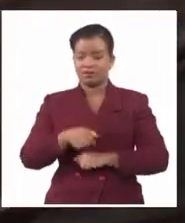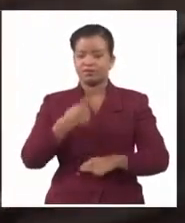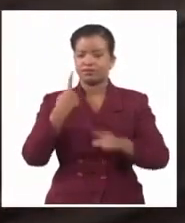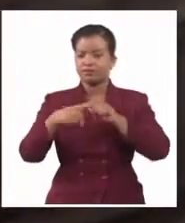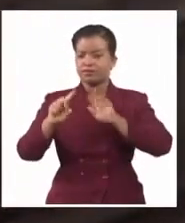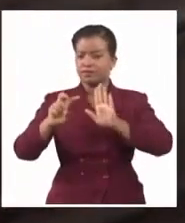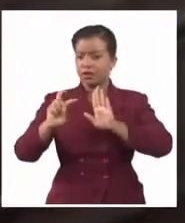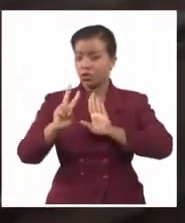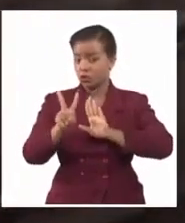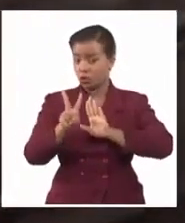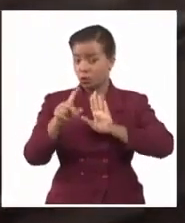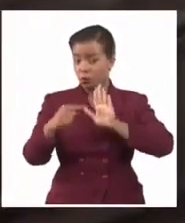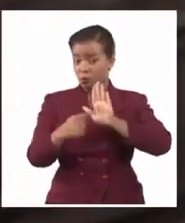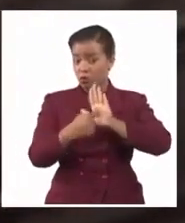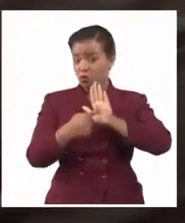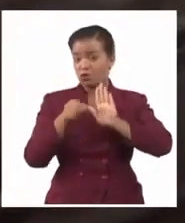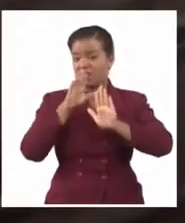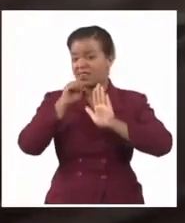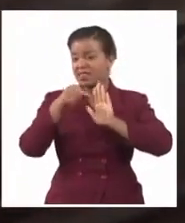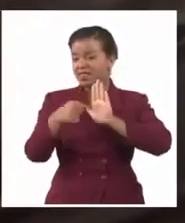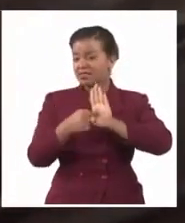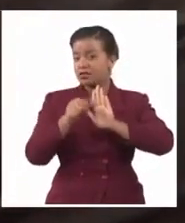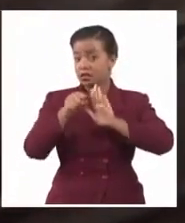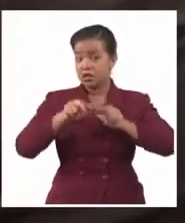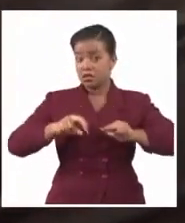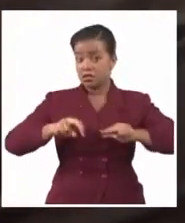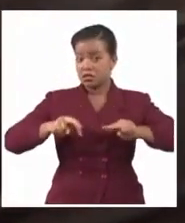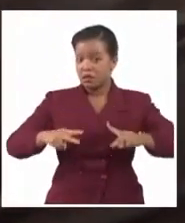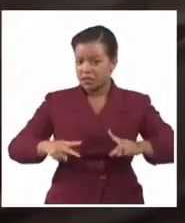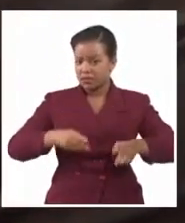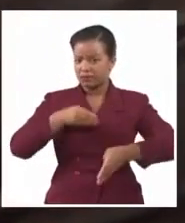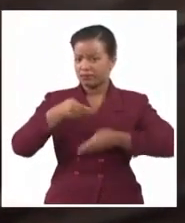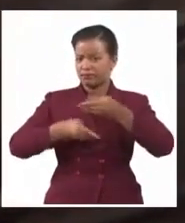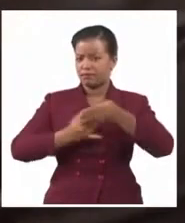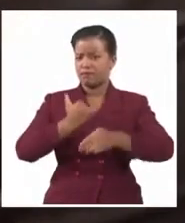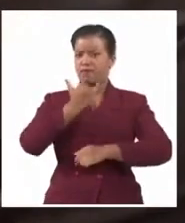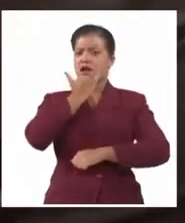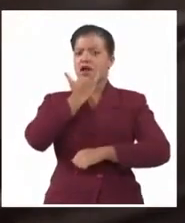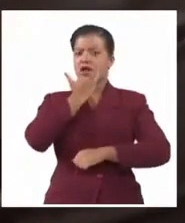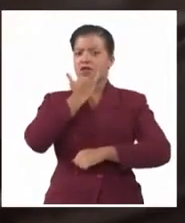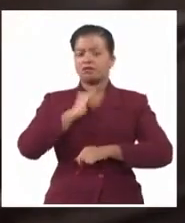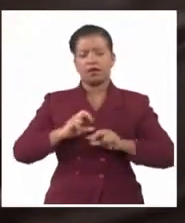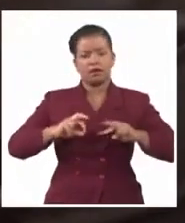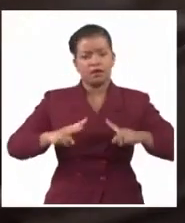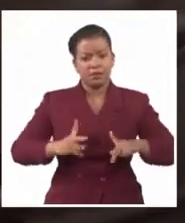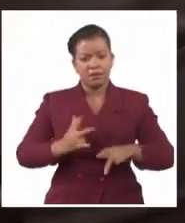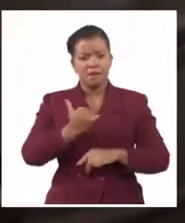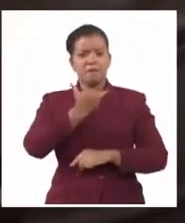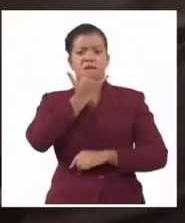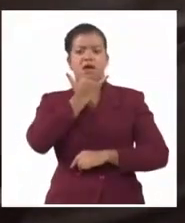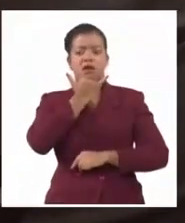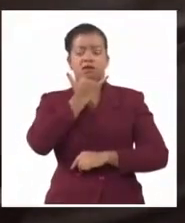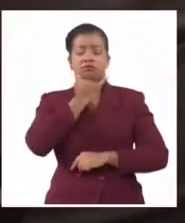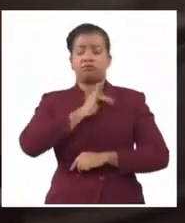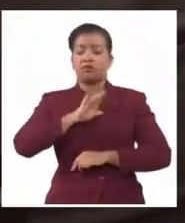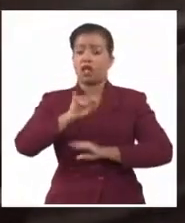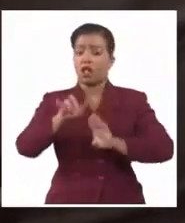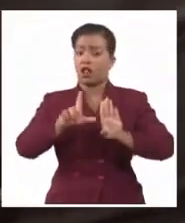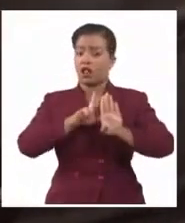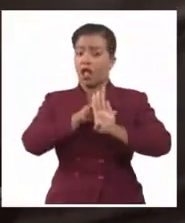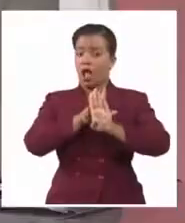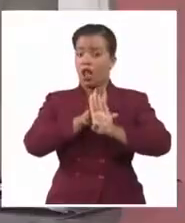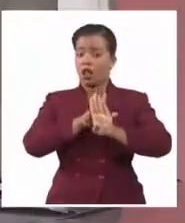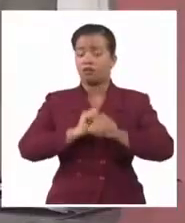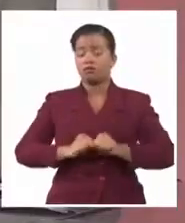que si usted reitera las importaciones de carácter no comercial, ya está cayendo en un delito